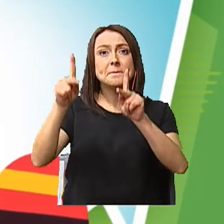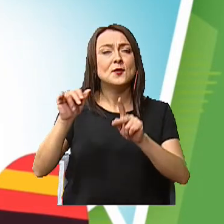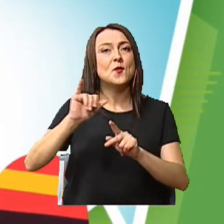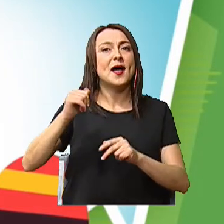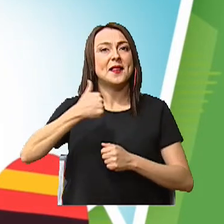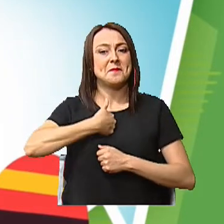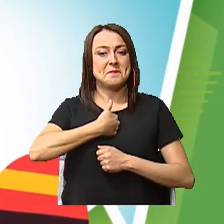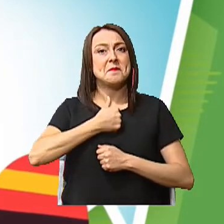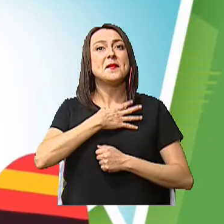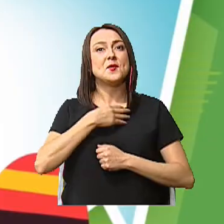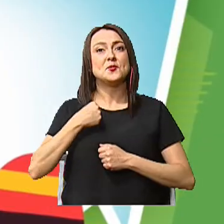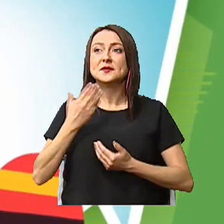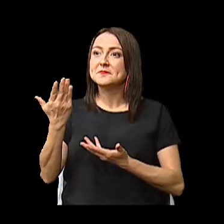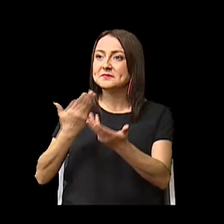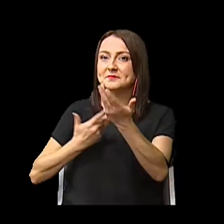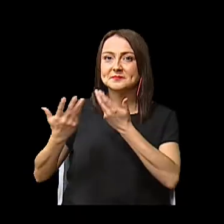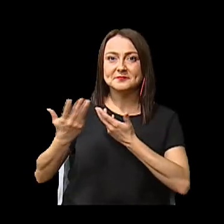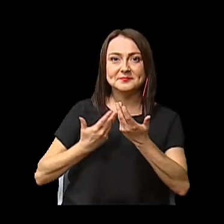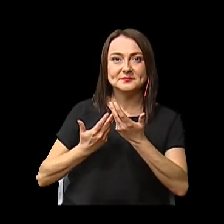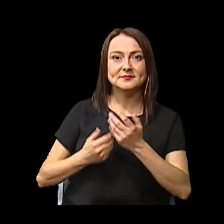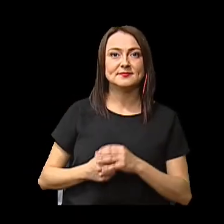te gustaría que te trataran